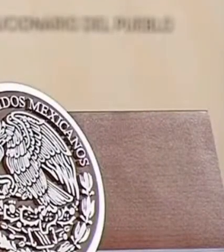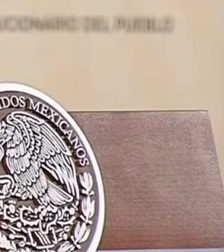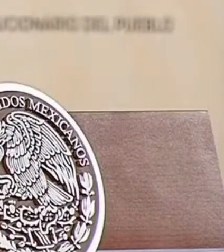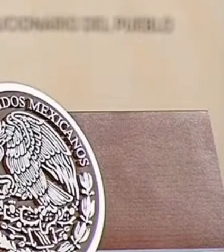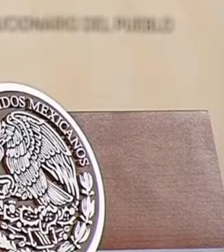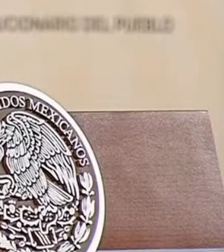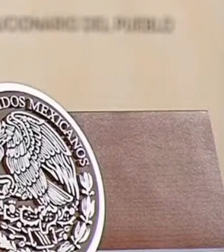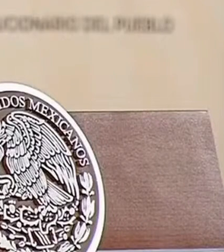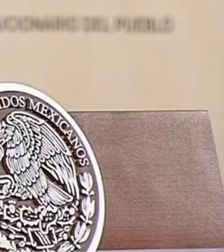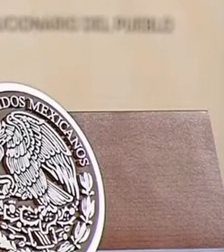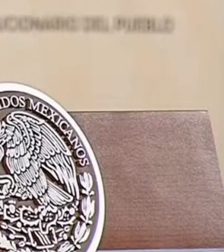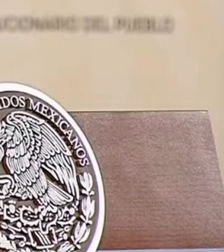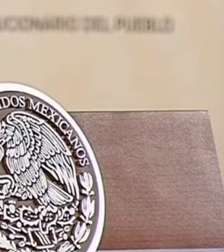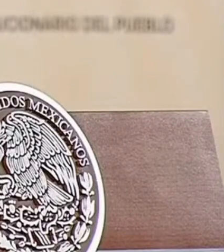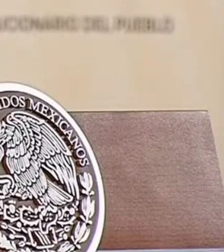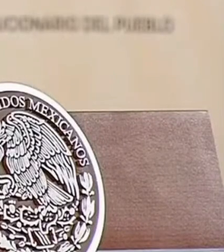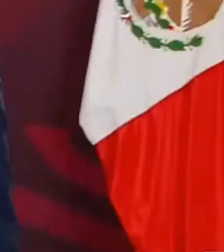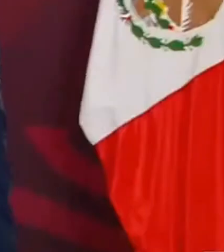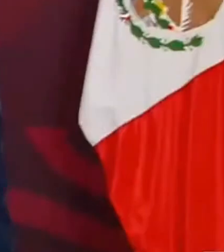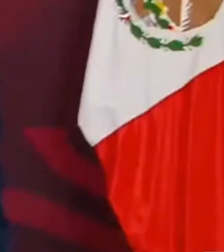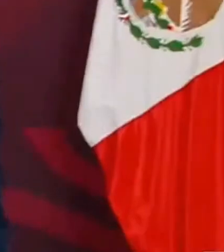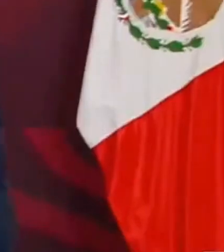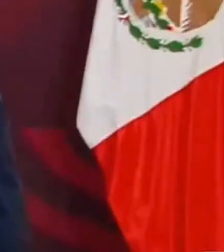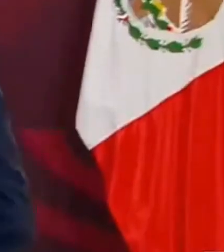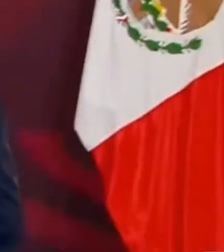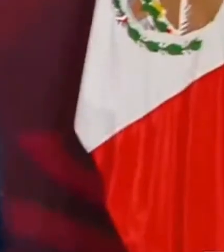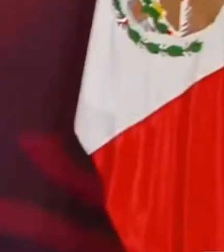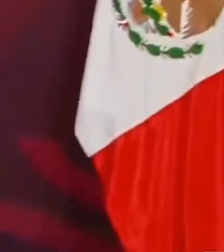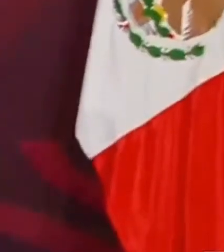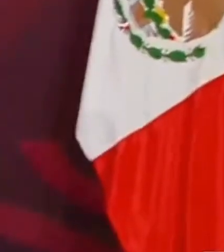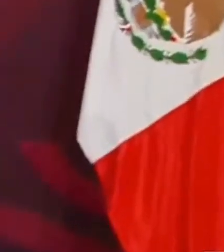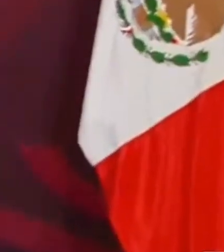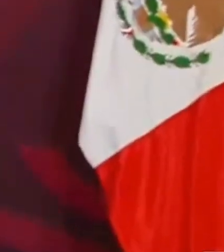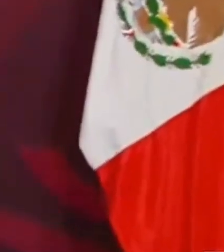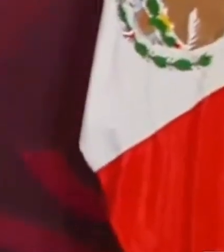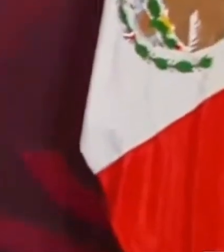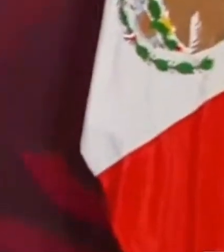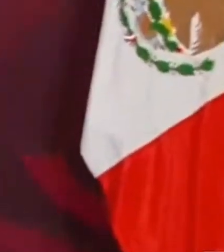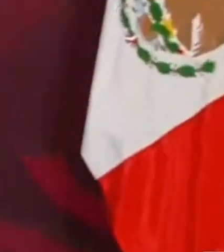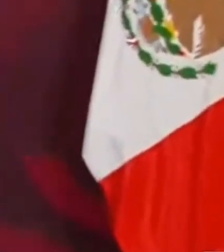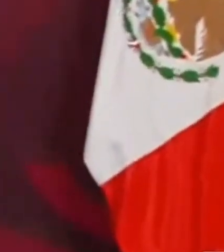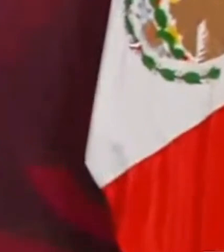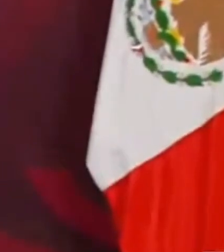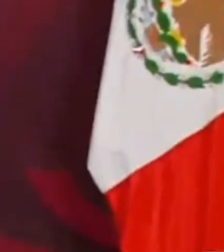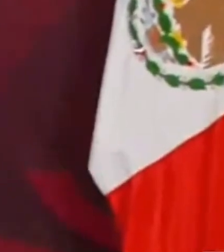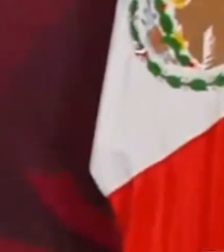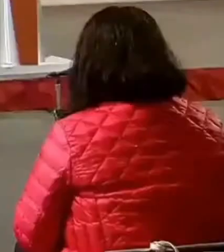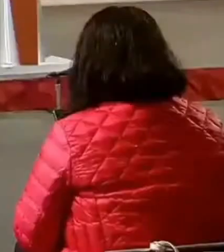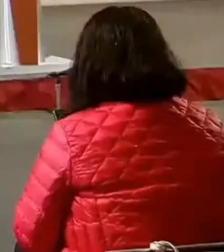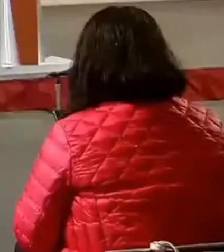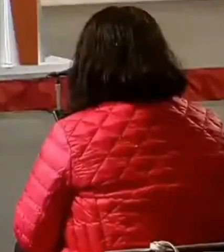y se lo envían con todo respeto al señor Blinken